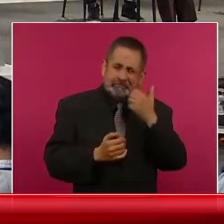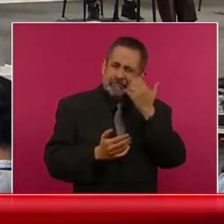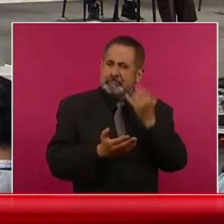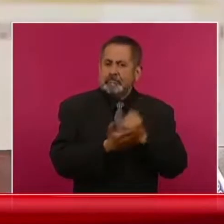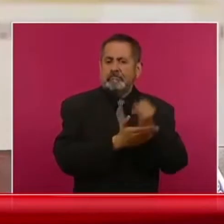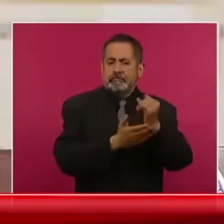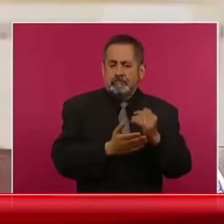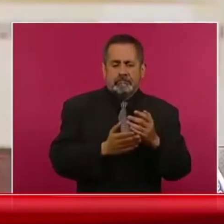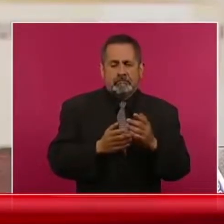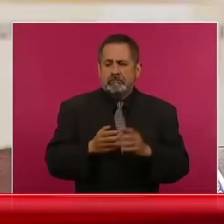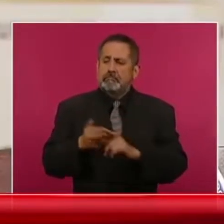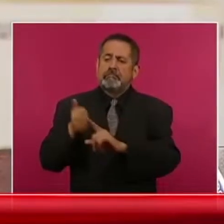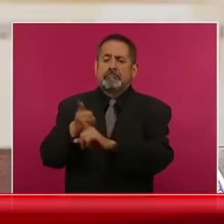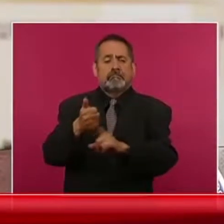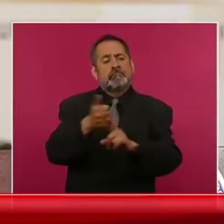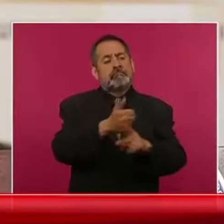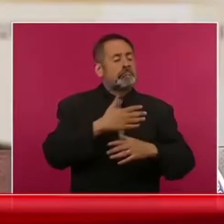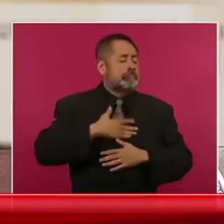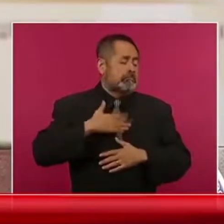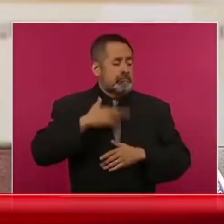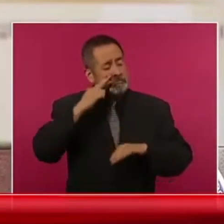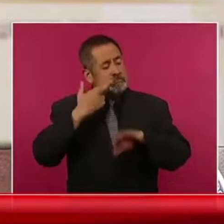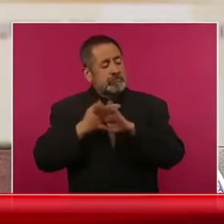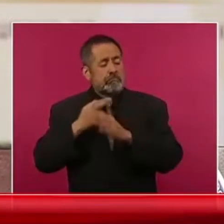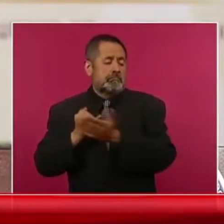función o responsabilidad.